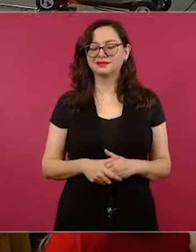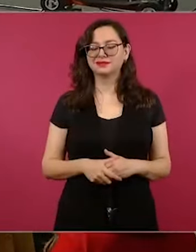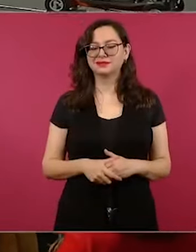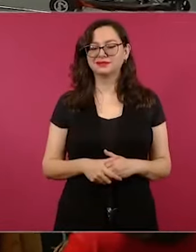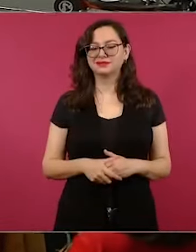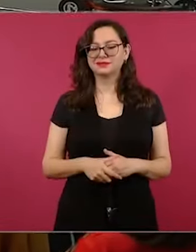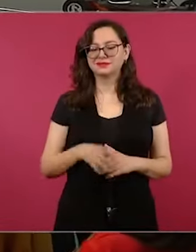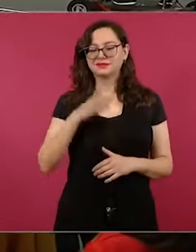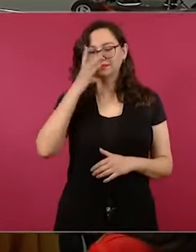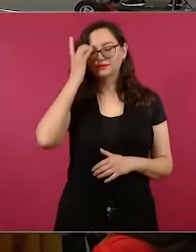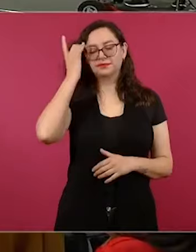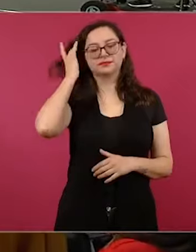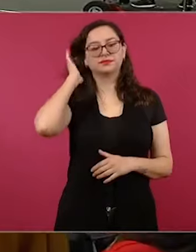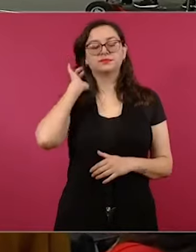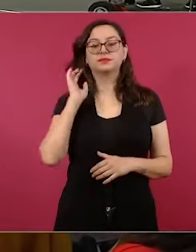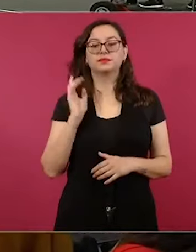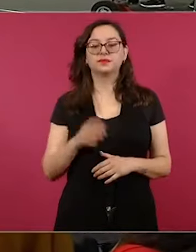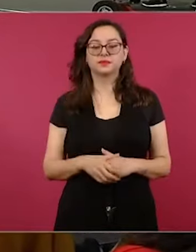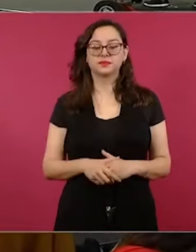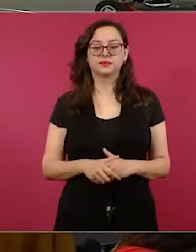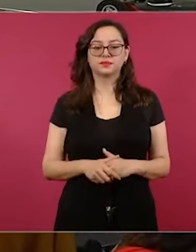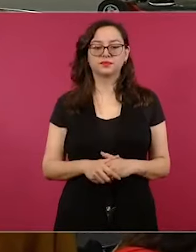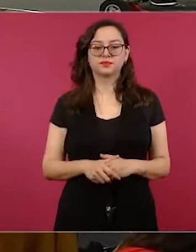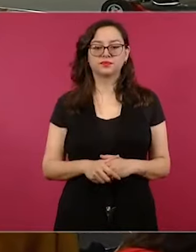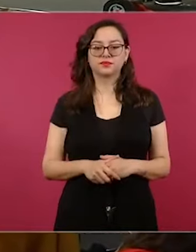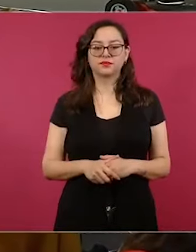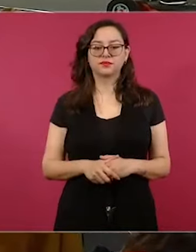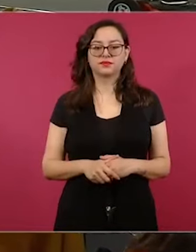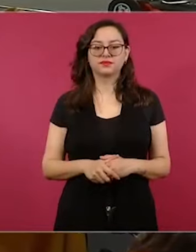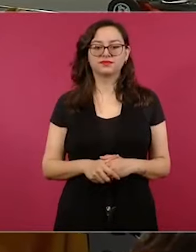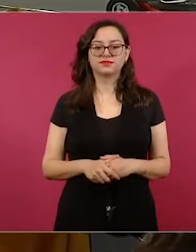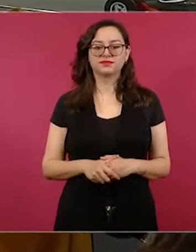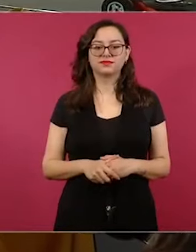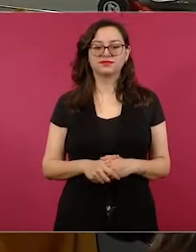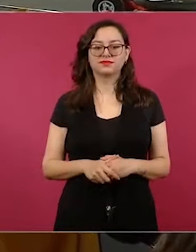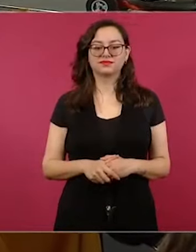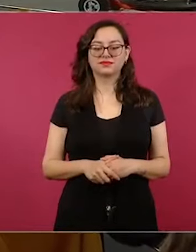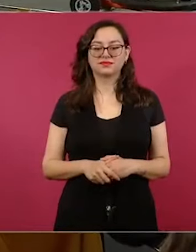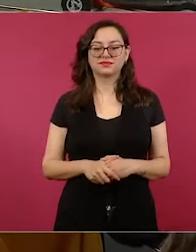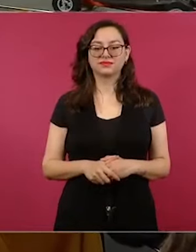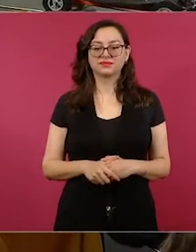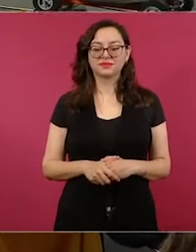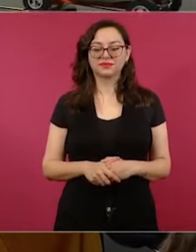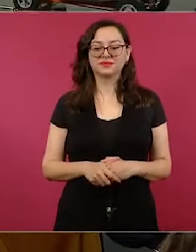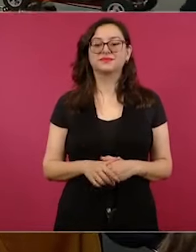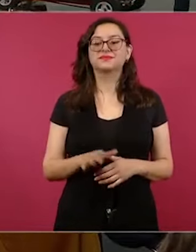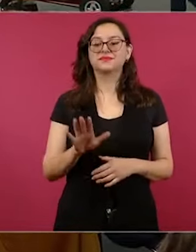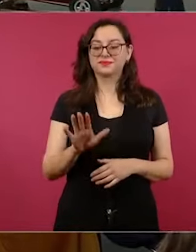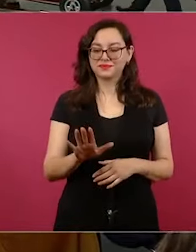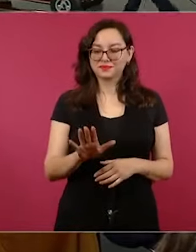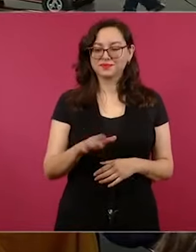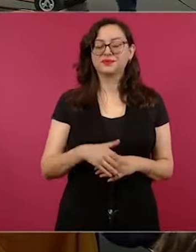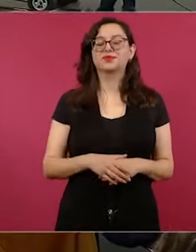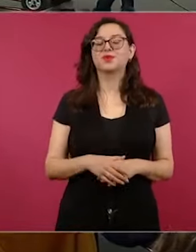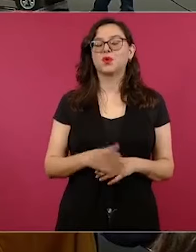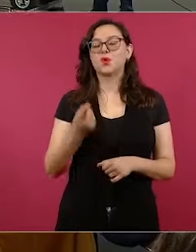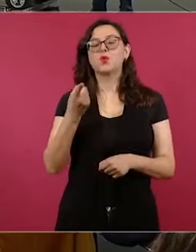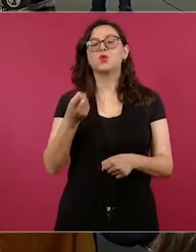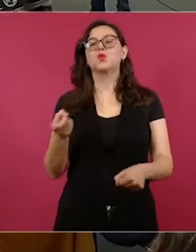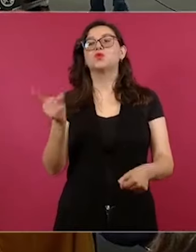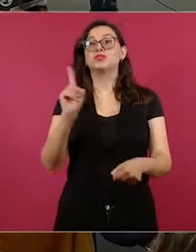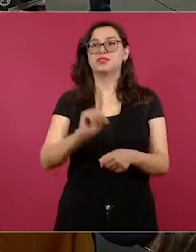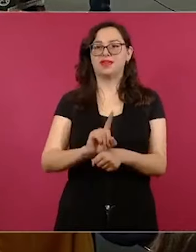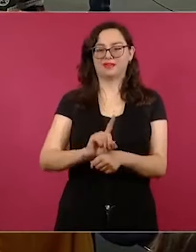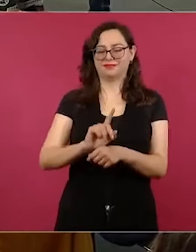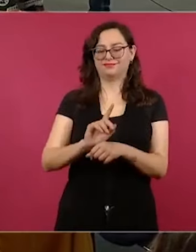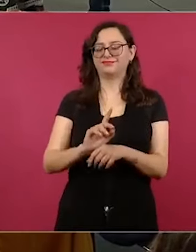que algún día les voy a contar algunas anécdotas